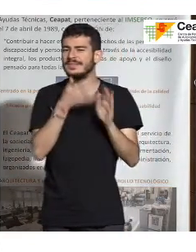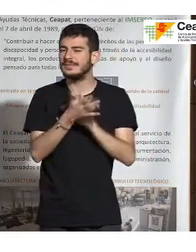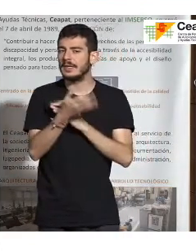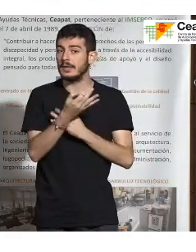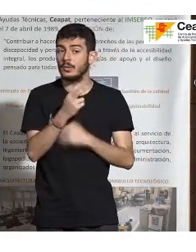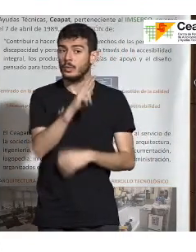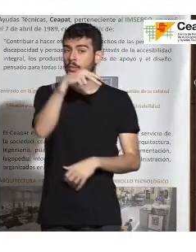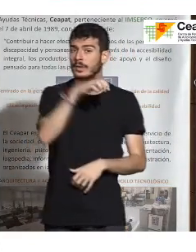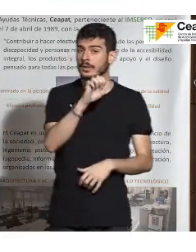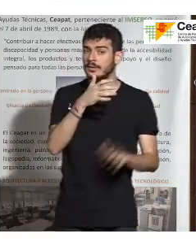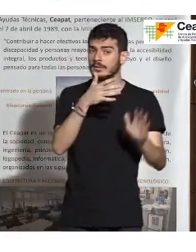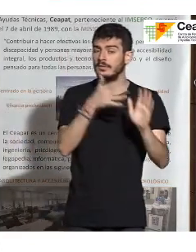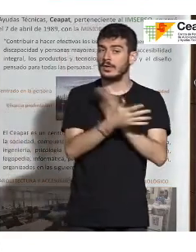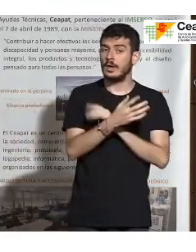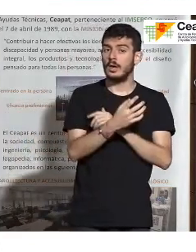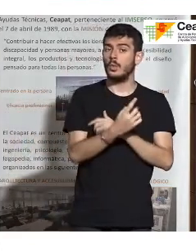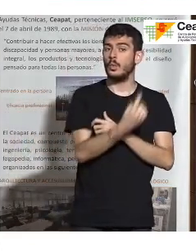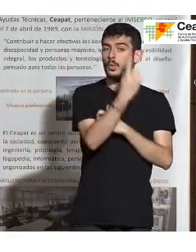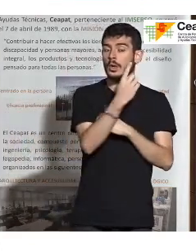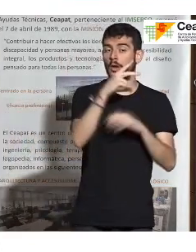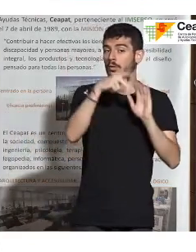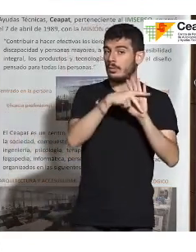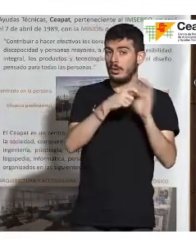una norma española, así de fácil.